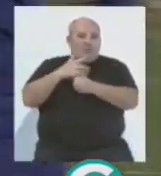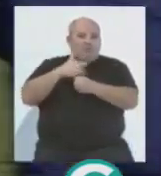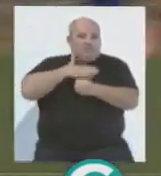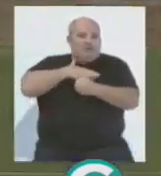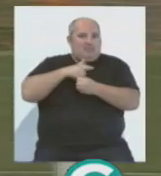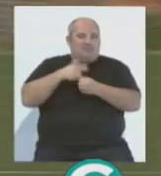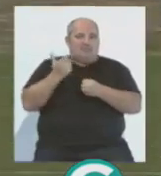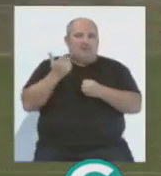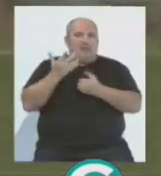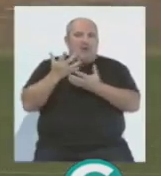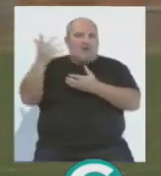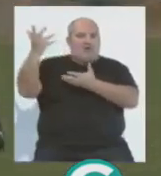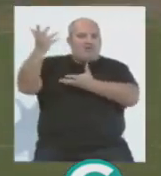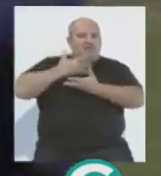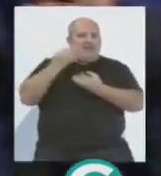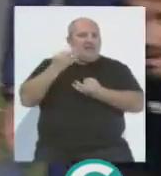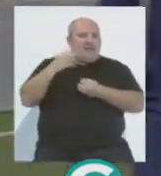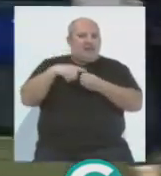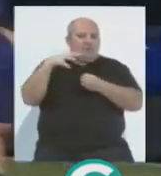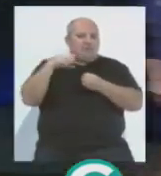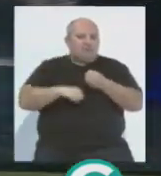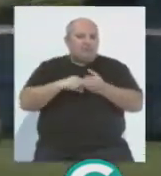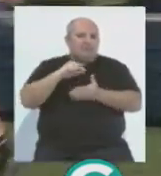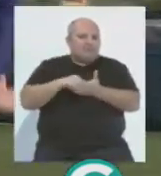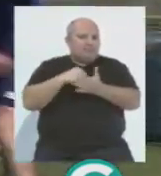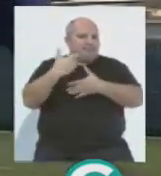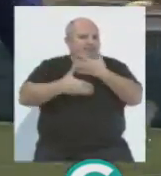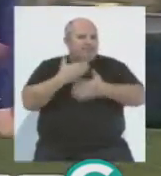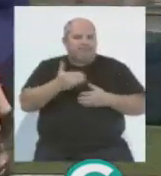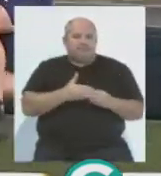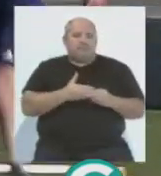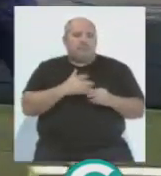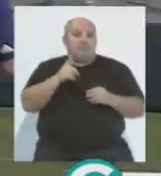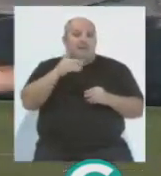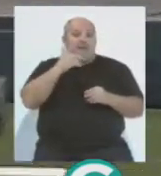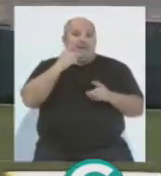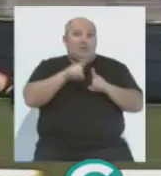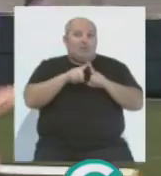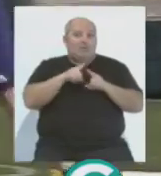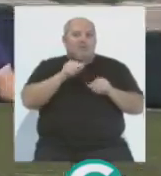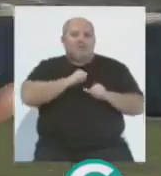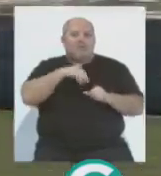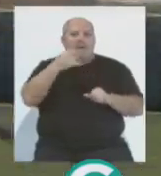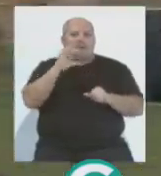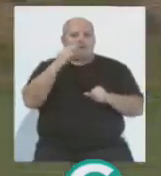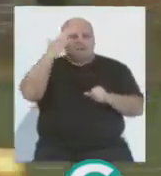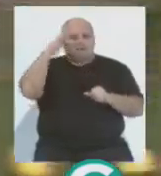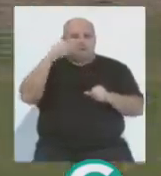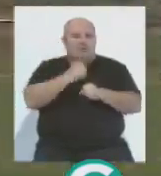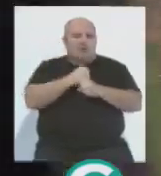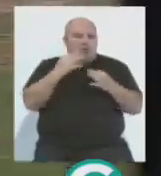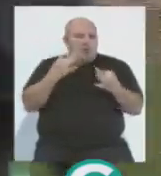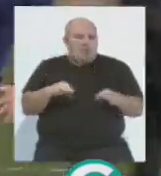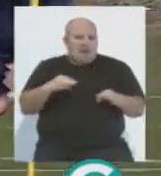qué es que ofrece el Huesca, si es que ofrece algo. Por esa manera también sigue Matos trabajando con normalidad.